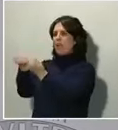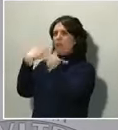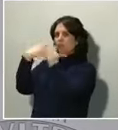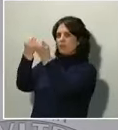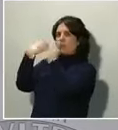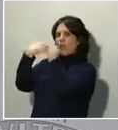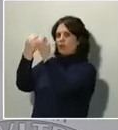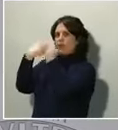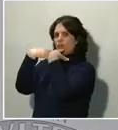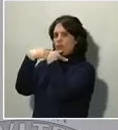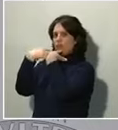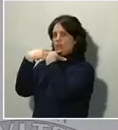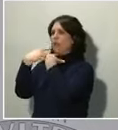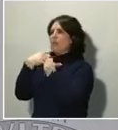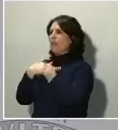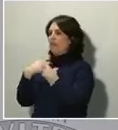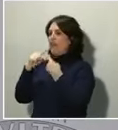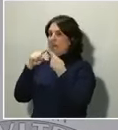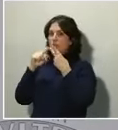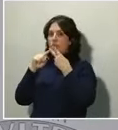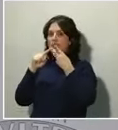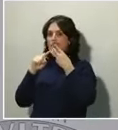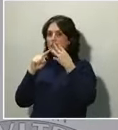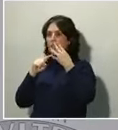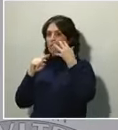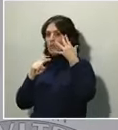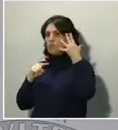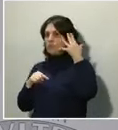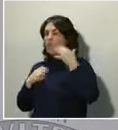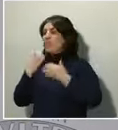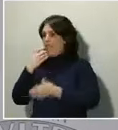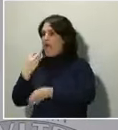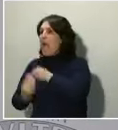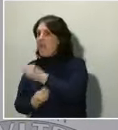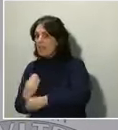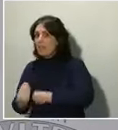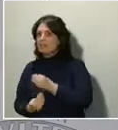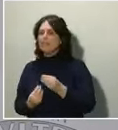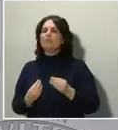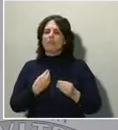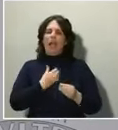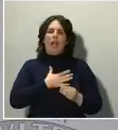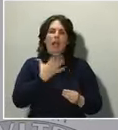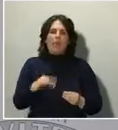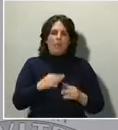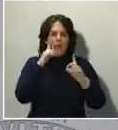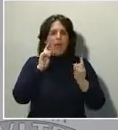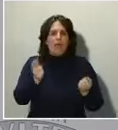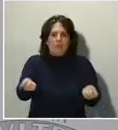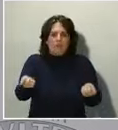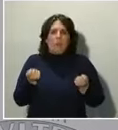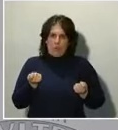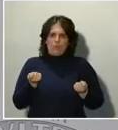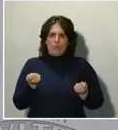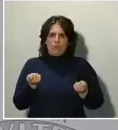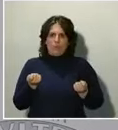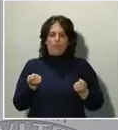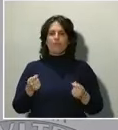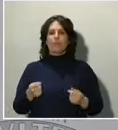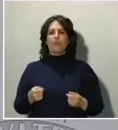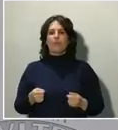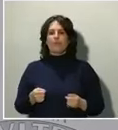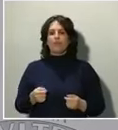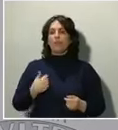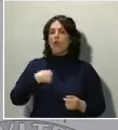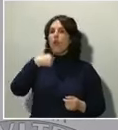ser capaces, seremos capaces de contener la propagación del virus. Lo he dicho antes en mi primera intervención,